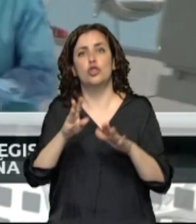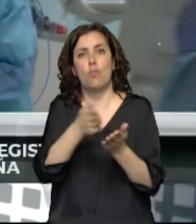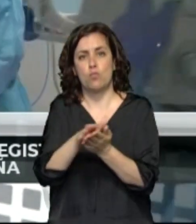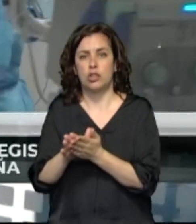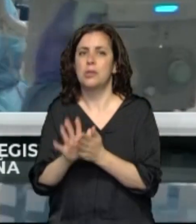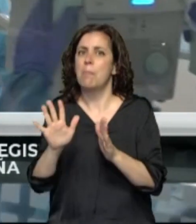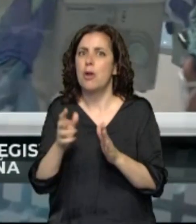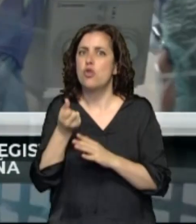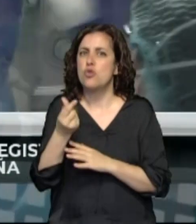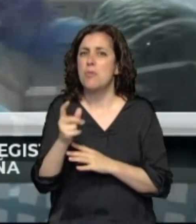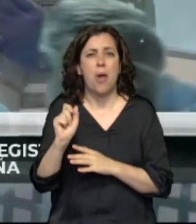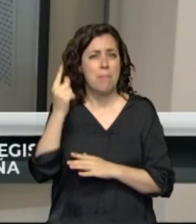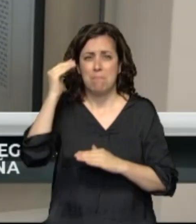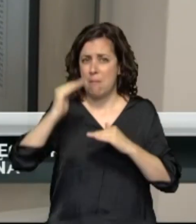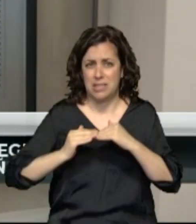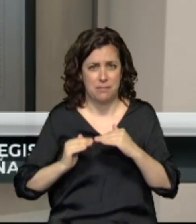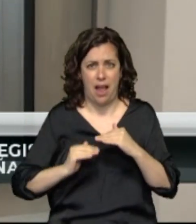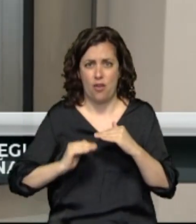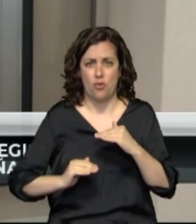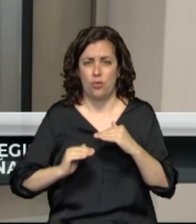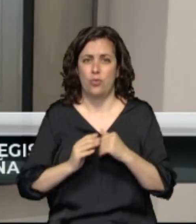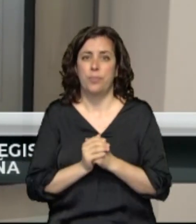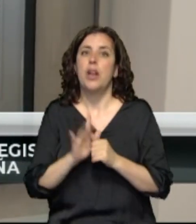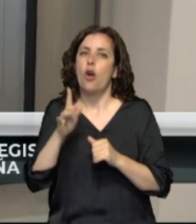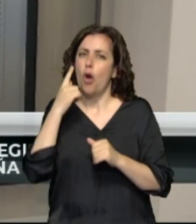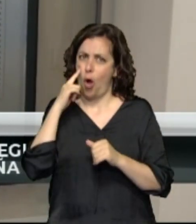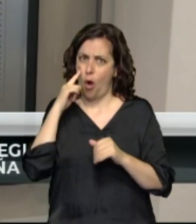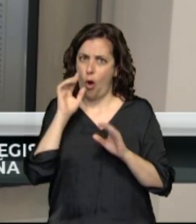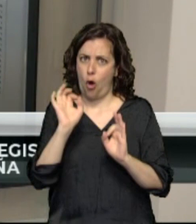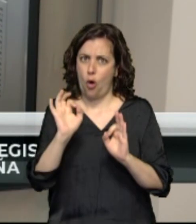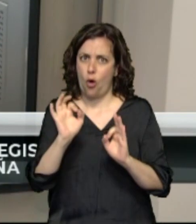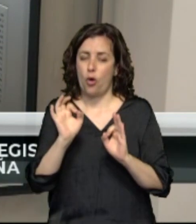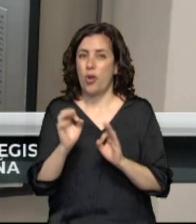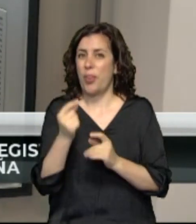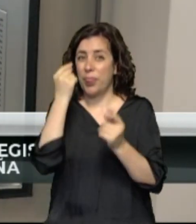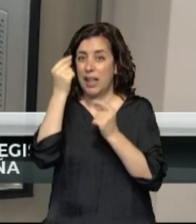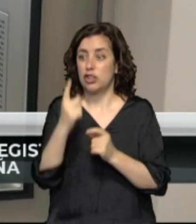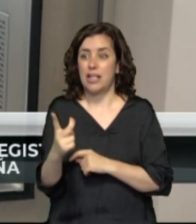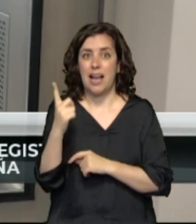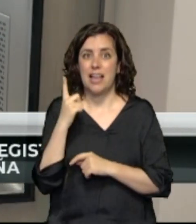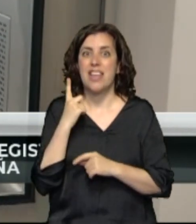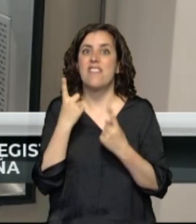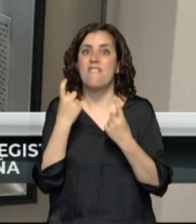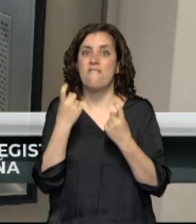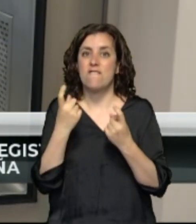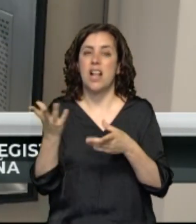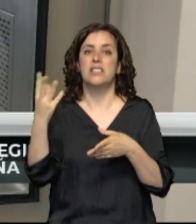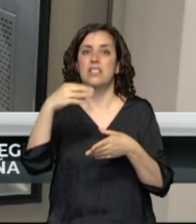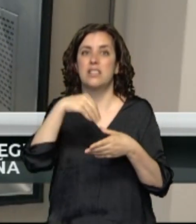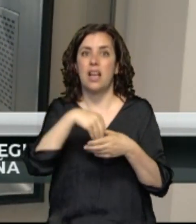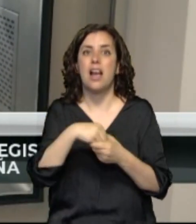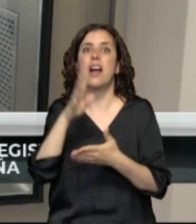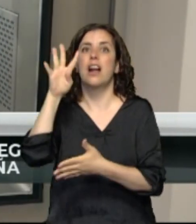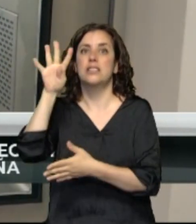en toda la crisis. Pero ojo, porque en estos datos que se ofrecieron ayer no están incluidos ni contabilizados las cifras de